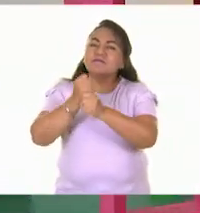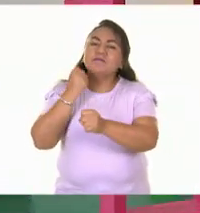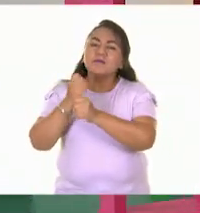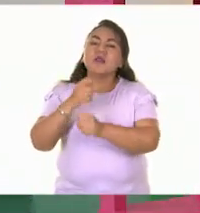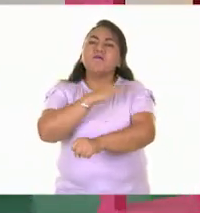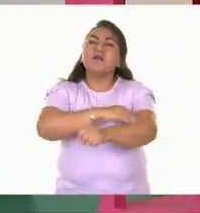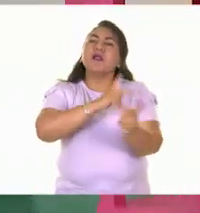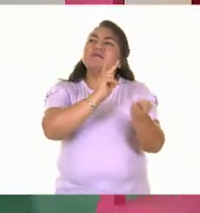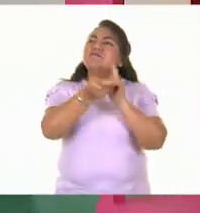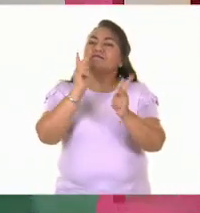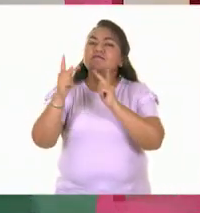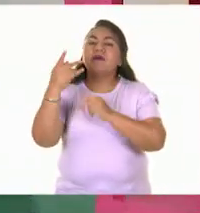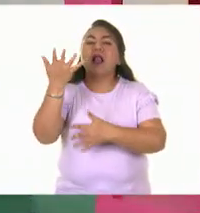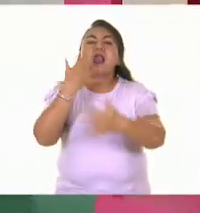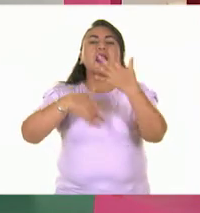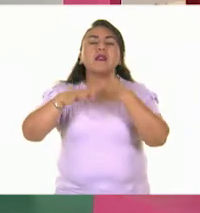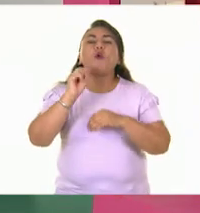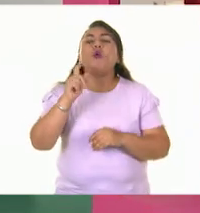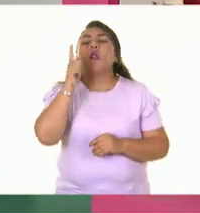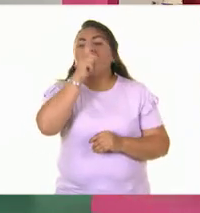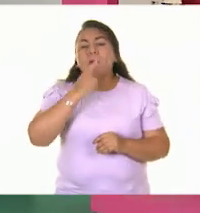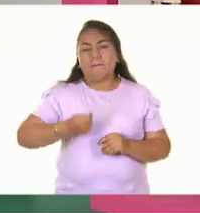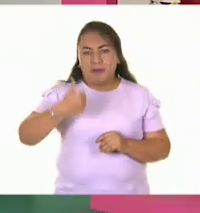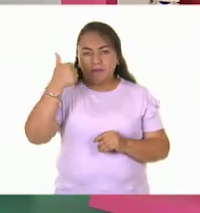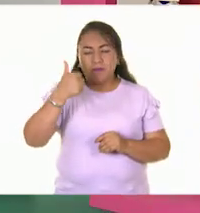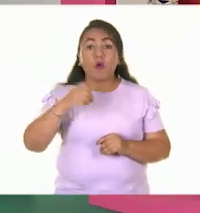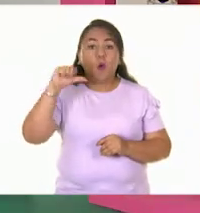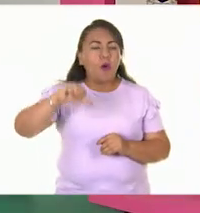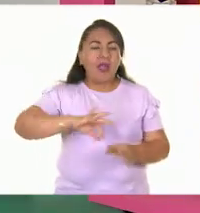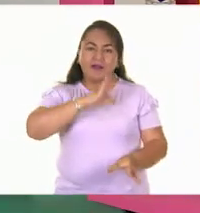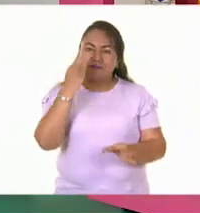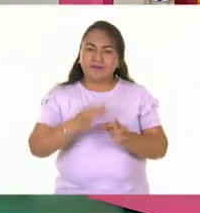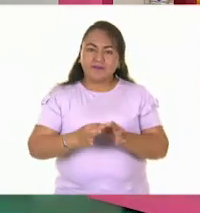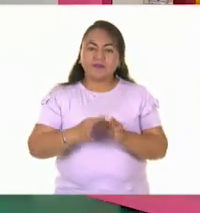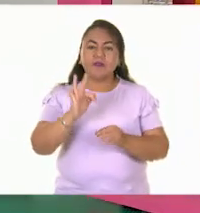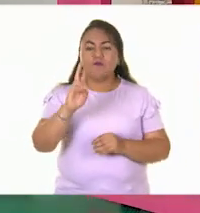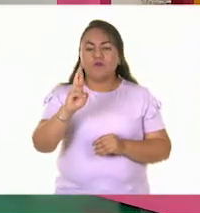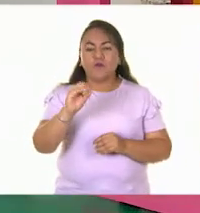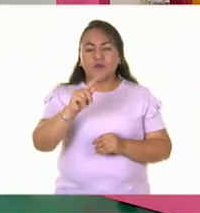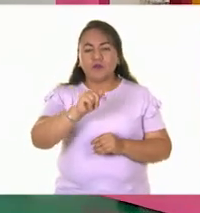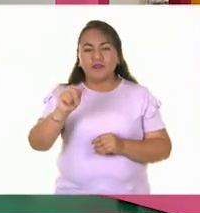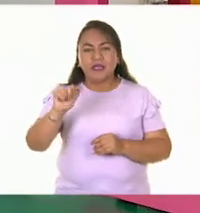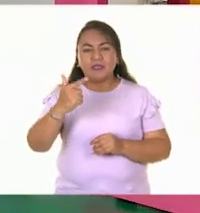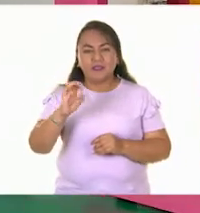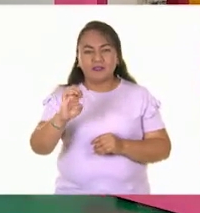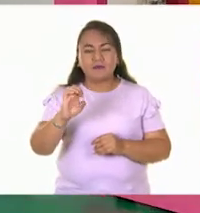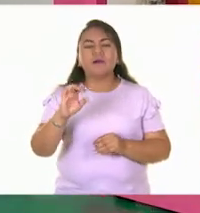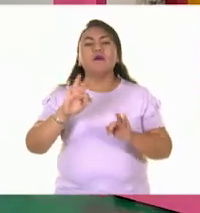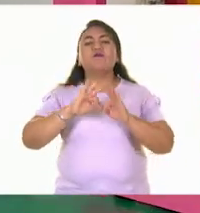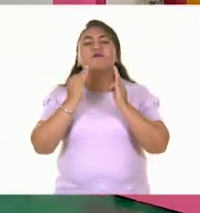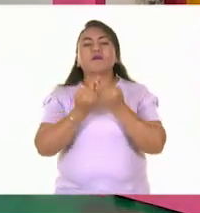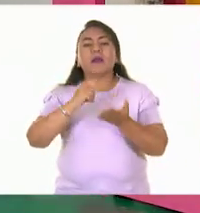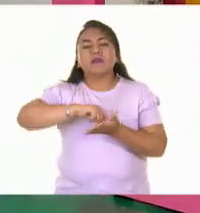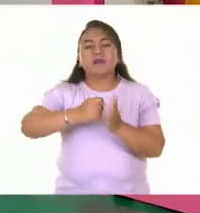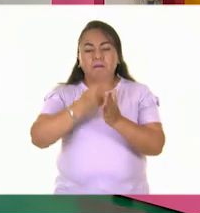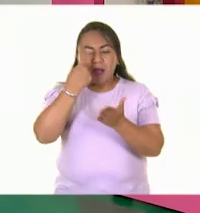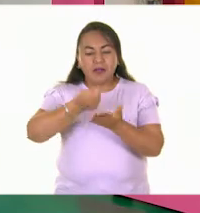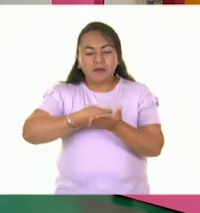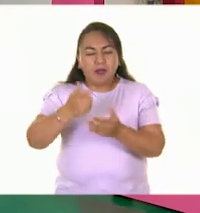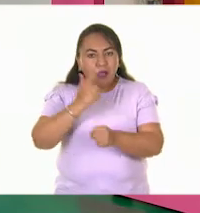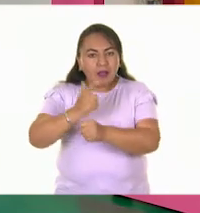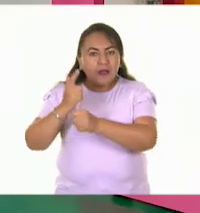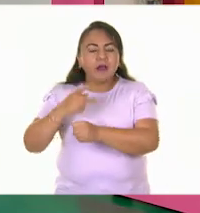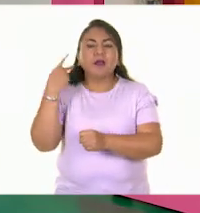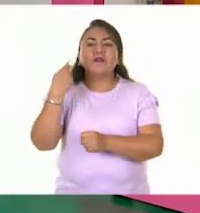platica con tu familia en tu lengua materna. Por hoy hemos terminado con frotage, una técnica para descubrir, de la asignatura de